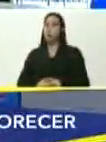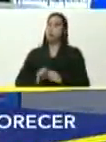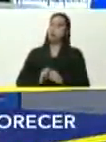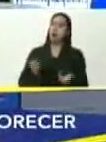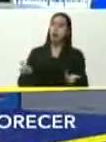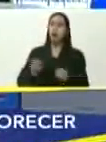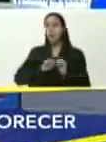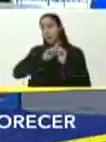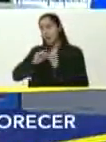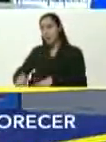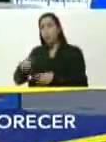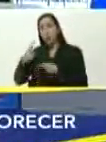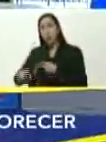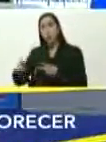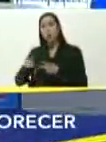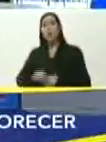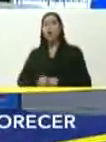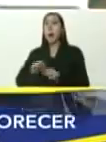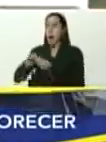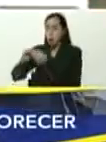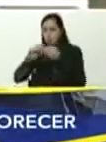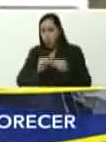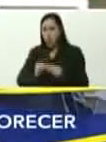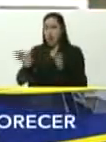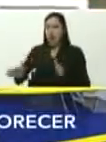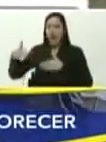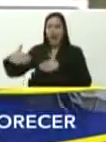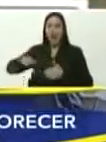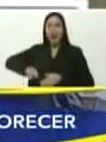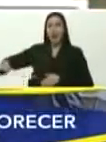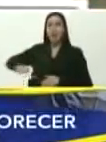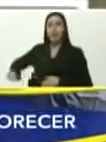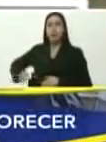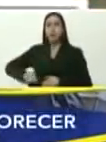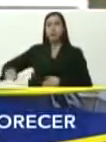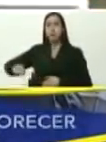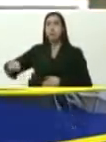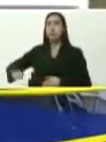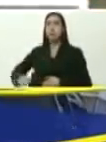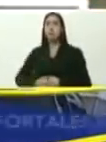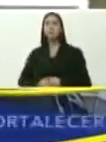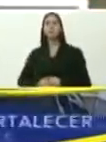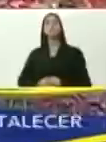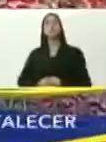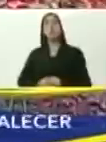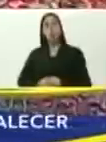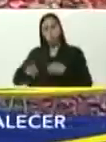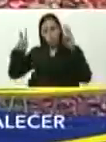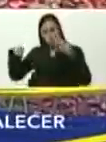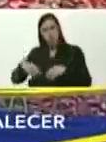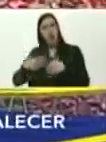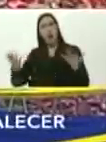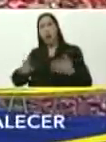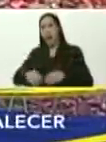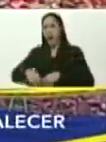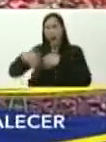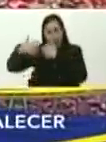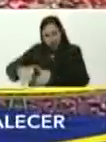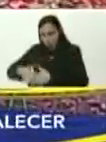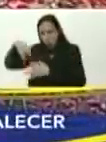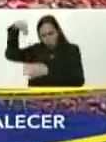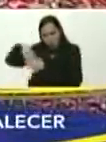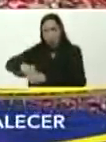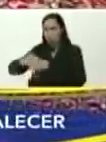se le arregla la caja, a Nahum, ponerle la caja nueva, se le dañó el motor, se le pone el motor,